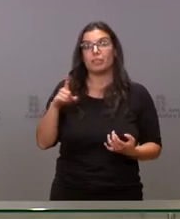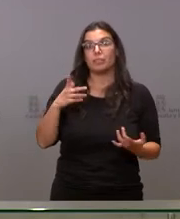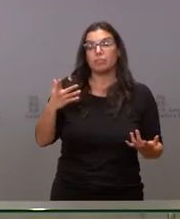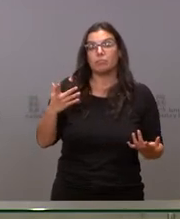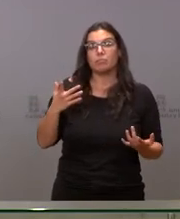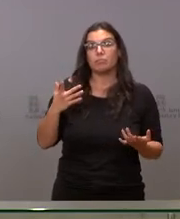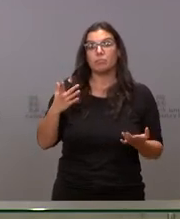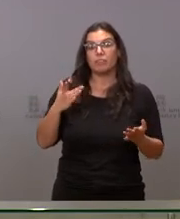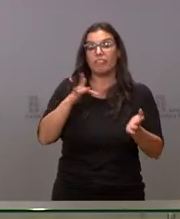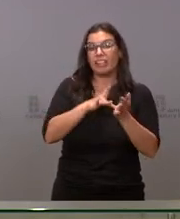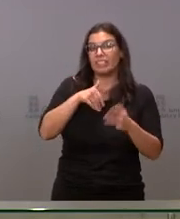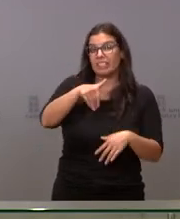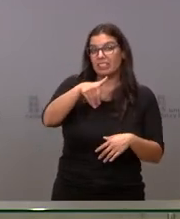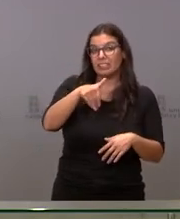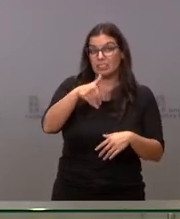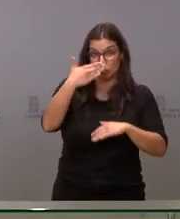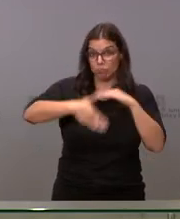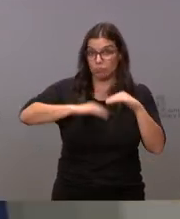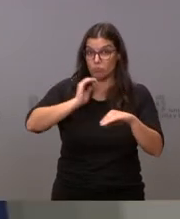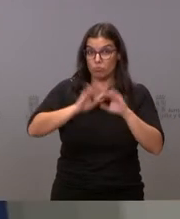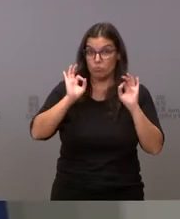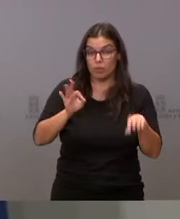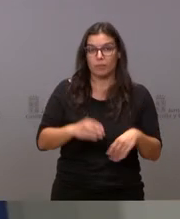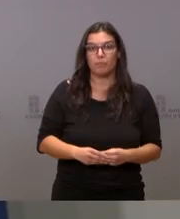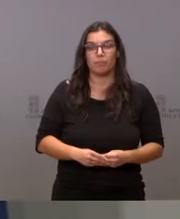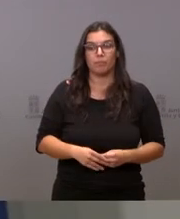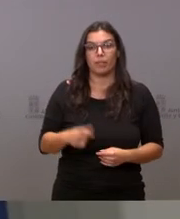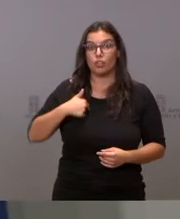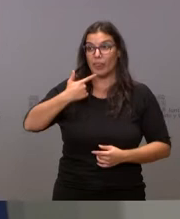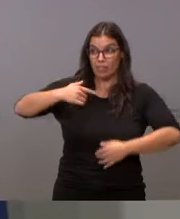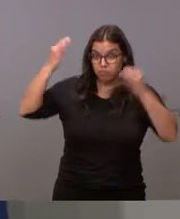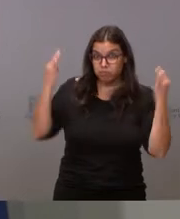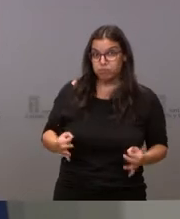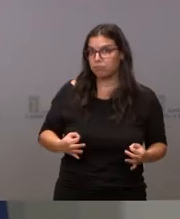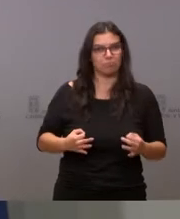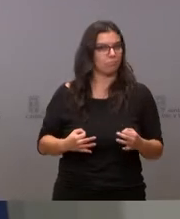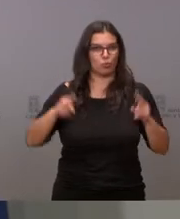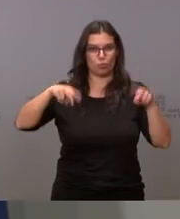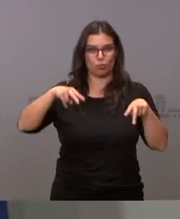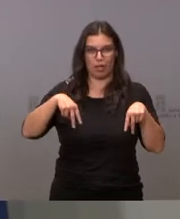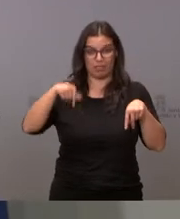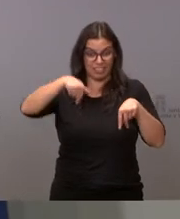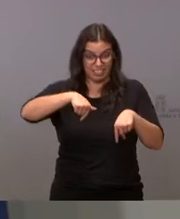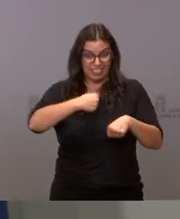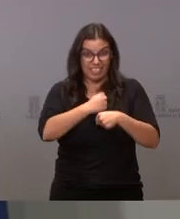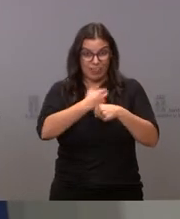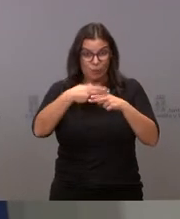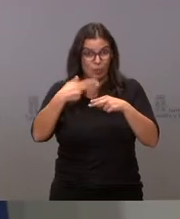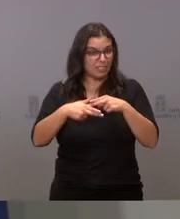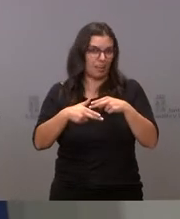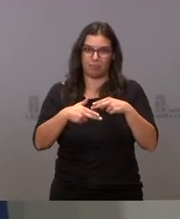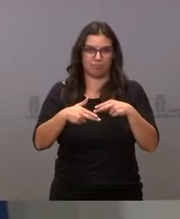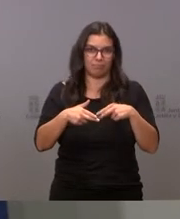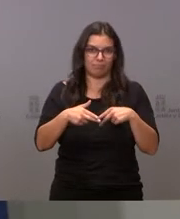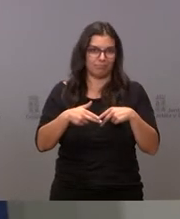las fechas imagino que se mantienen, ¿no? Yo no doy nunca nada por hecho en este oficio. Es una mala